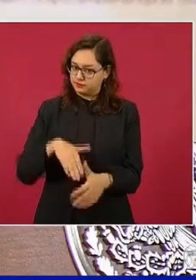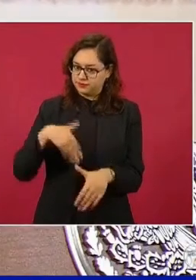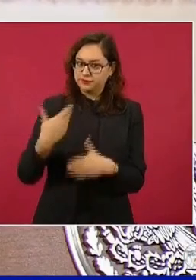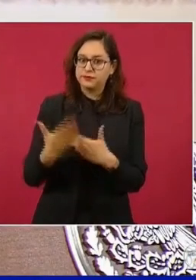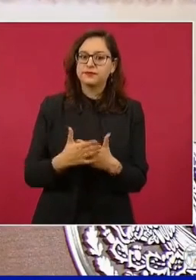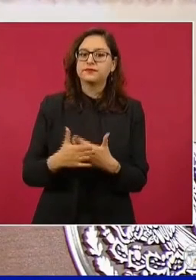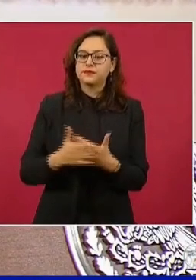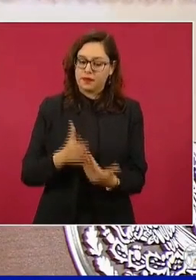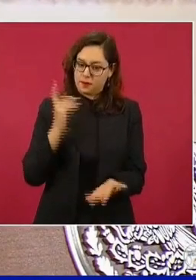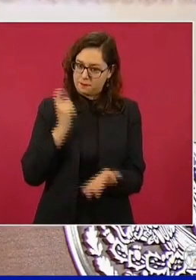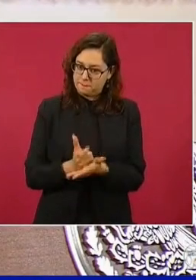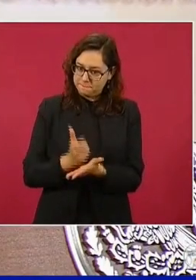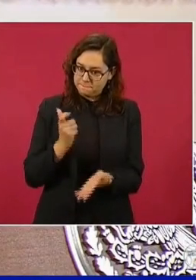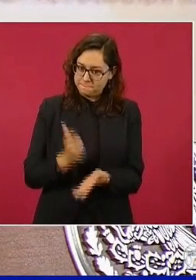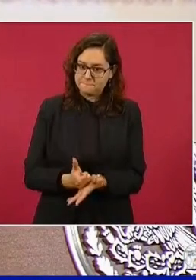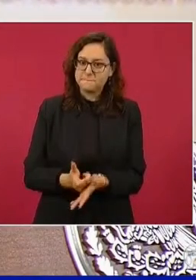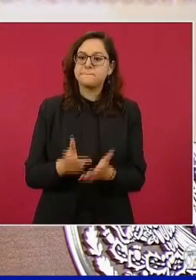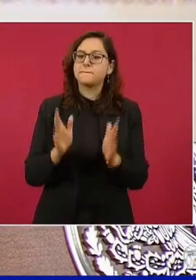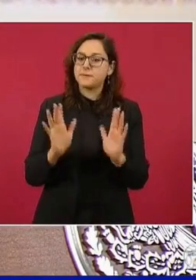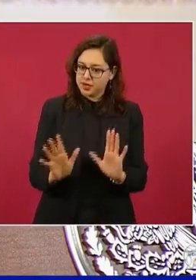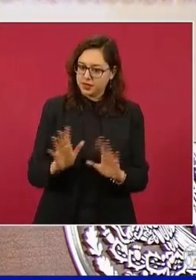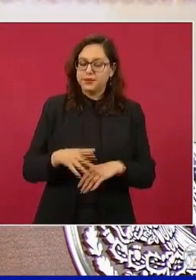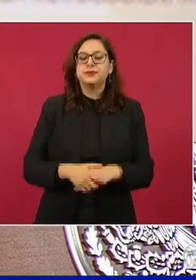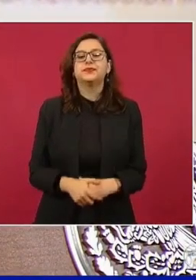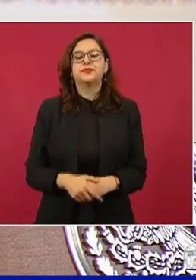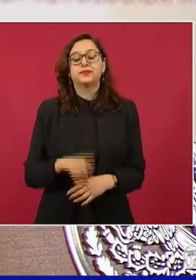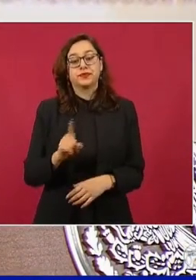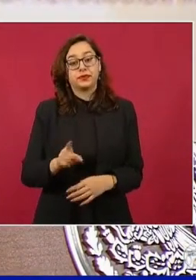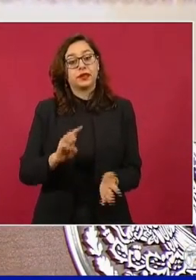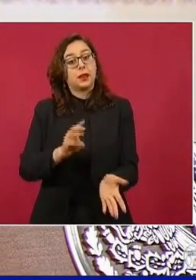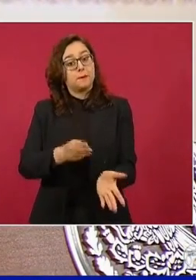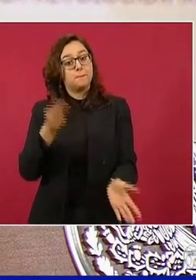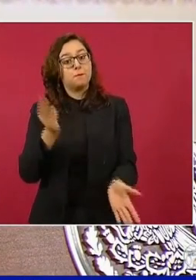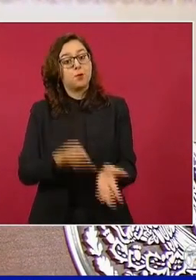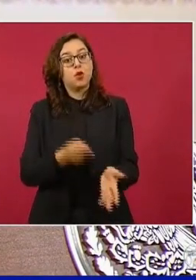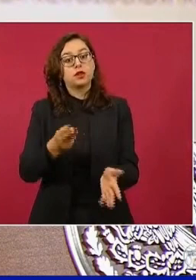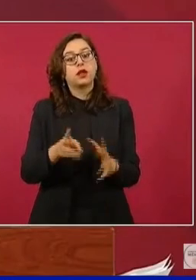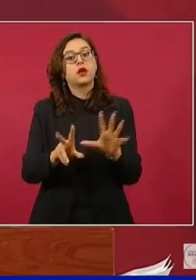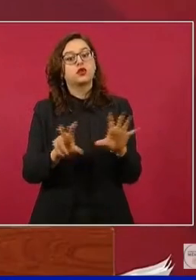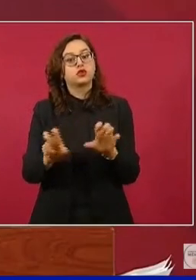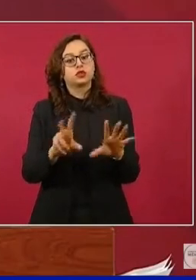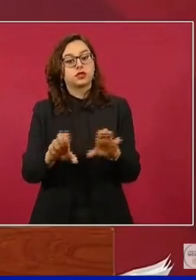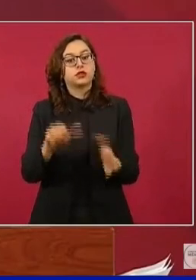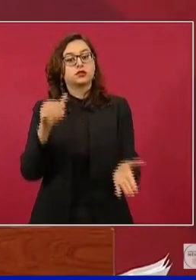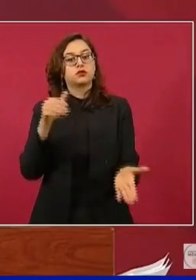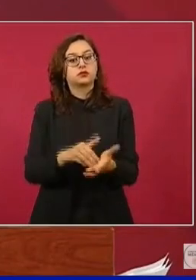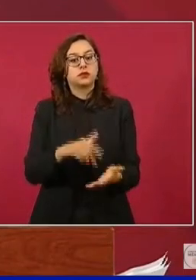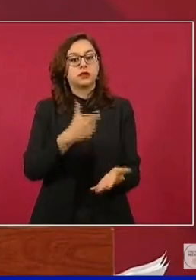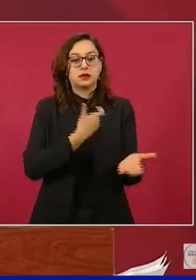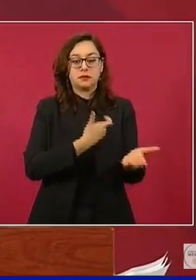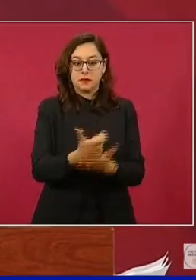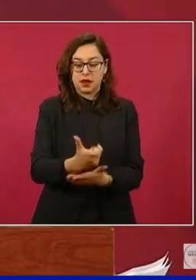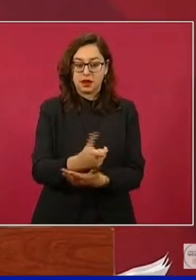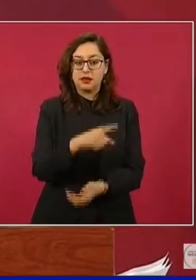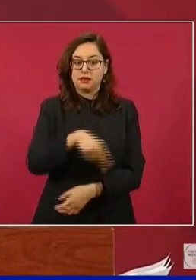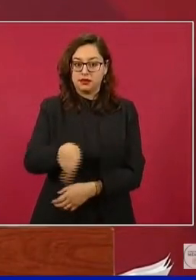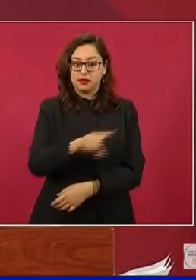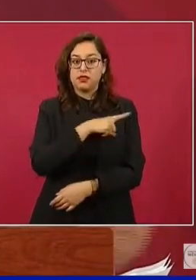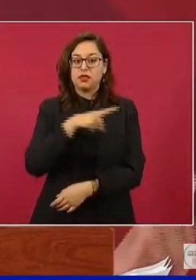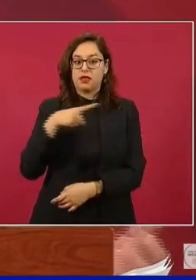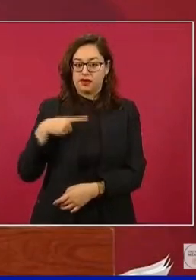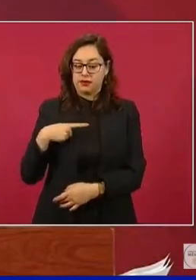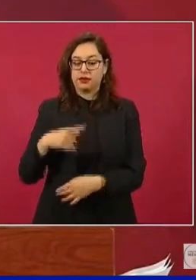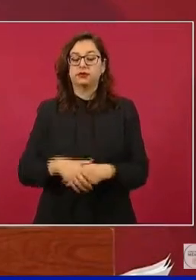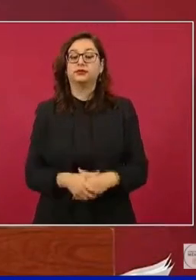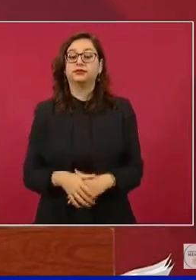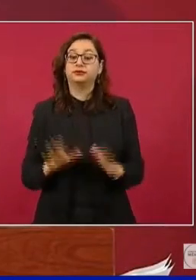su fiestecita y ya les estaremos visitando aparte de la multa de 800 mil pesos a los que ya se hicieron acreedores. Por